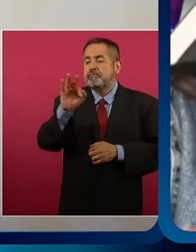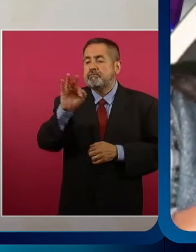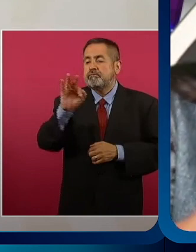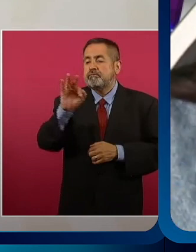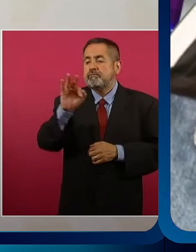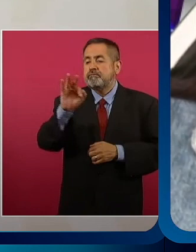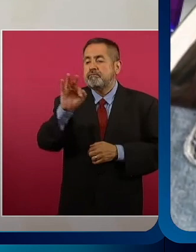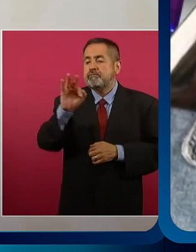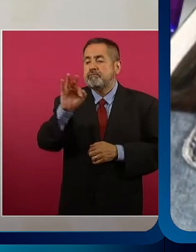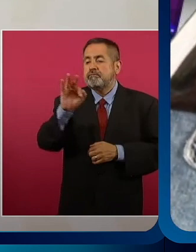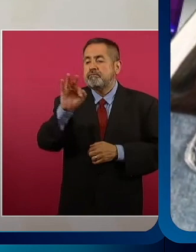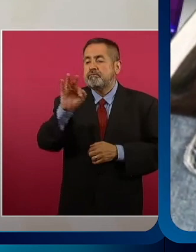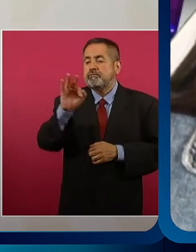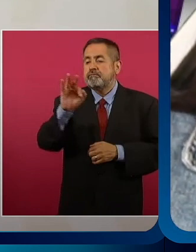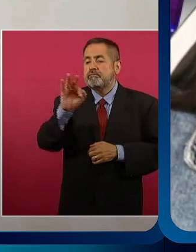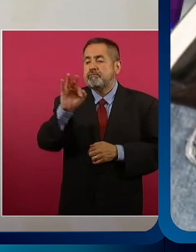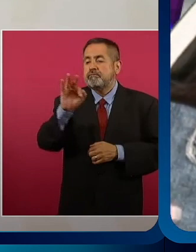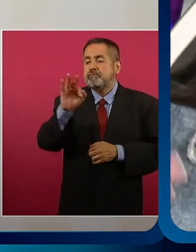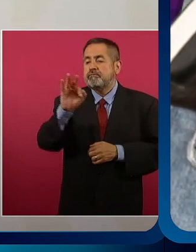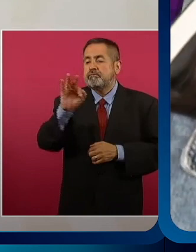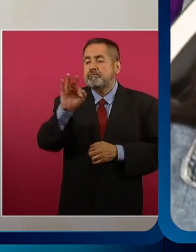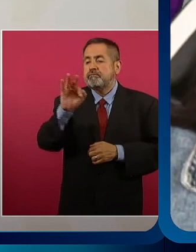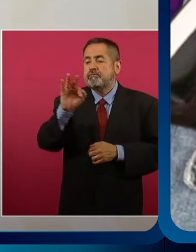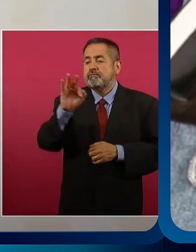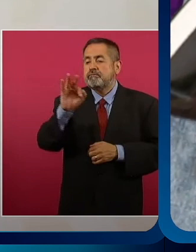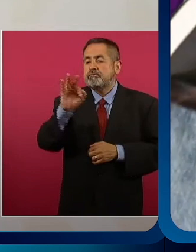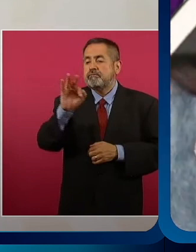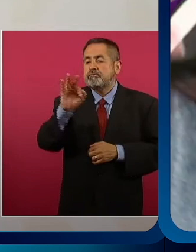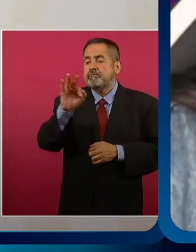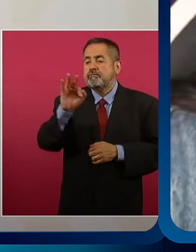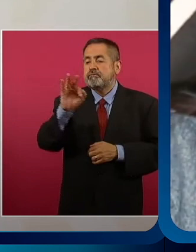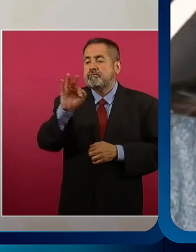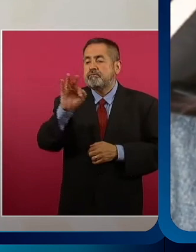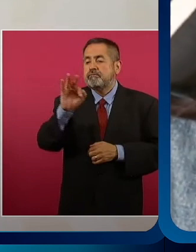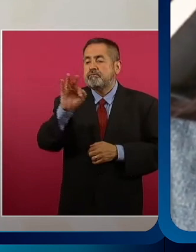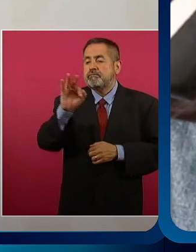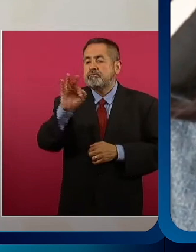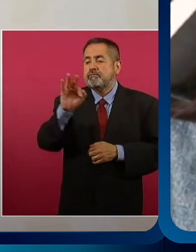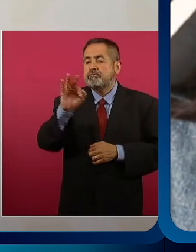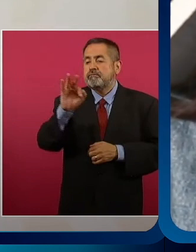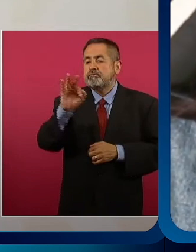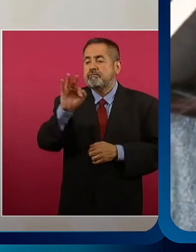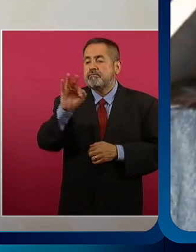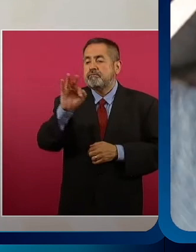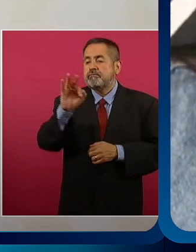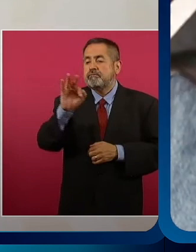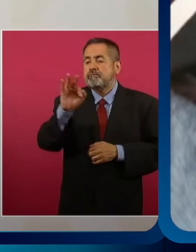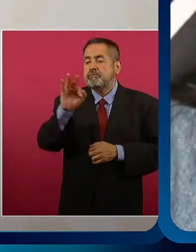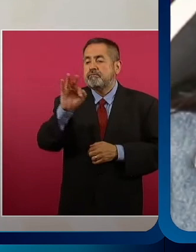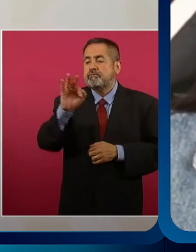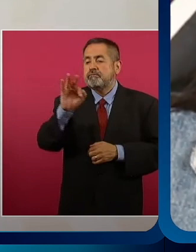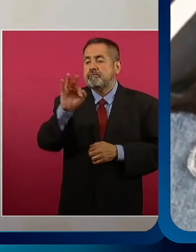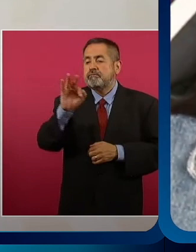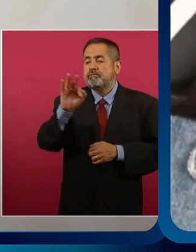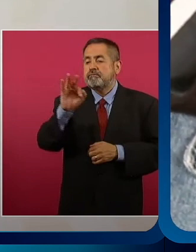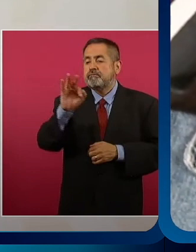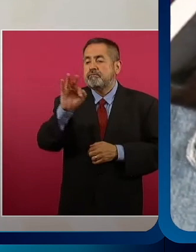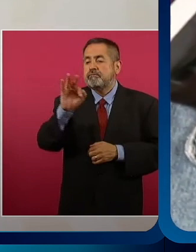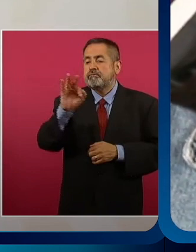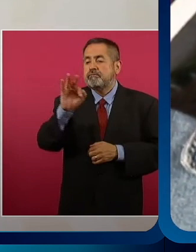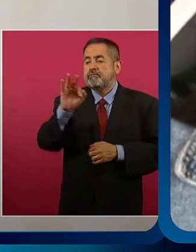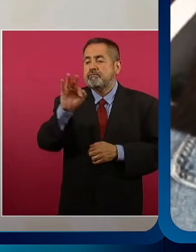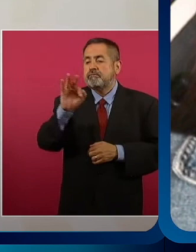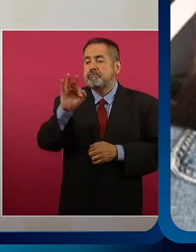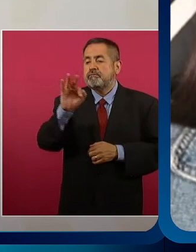acarreando a los funcionarios que están a su cargo. A ver, ya resolvieron el tema de cabeza de vaca, la gente está enojada,